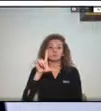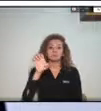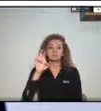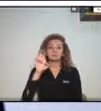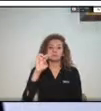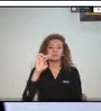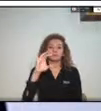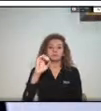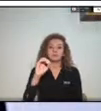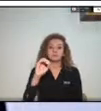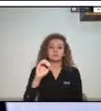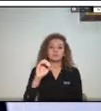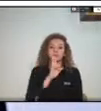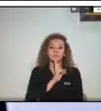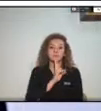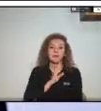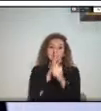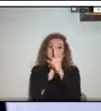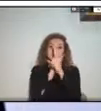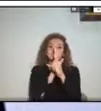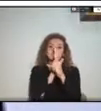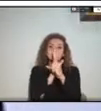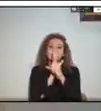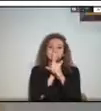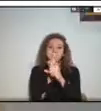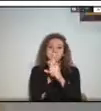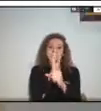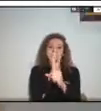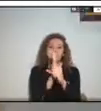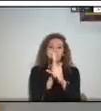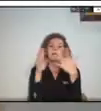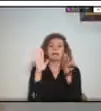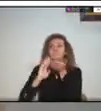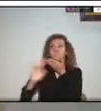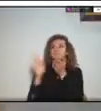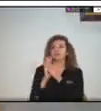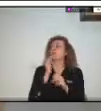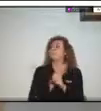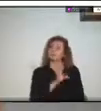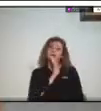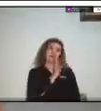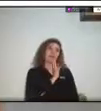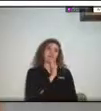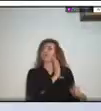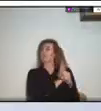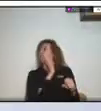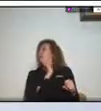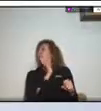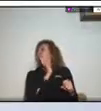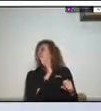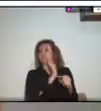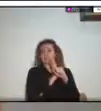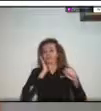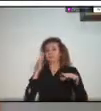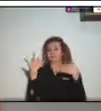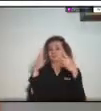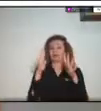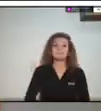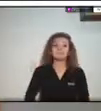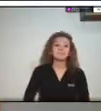no tiene el micrófono apagado perdón estaba hablando del micrófono adelante ya lo escuchamos sí señor qué pena bueno digamos